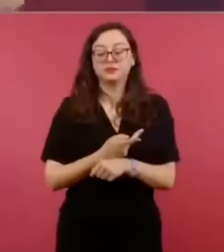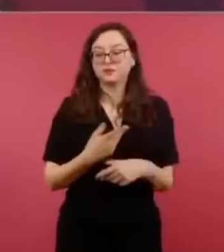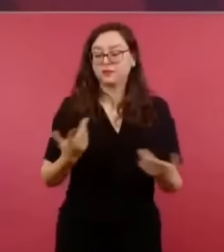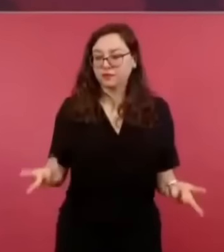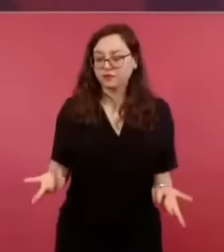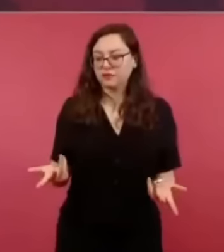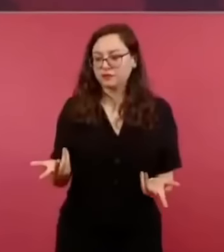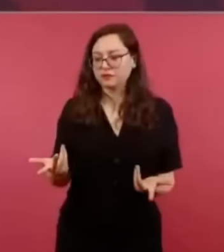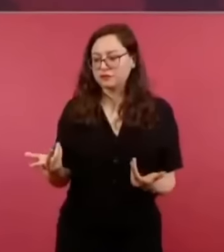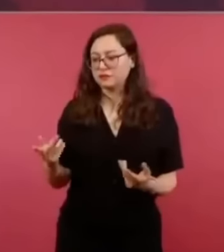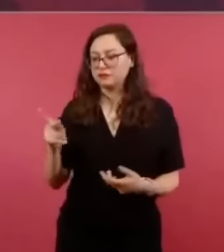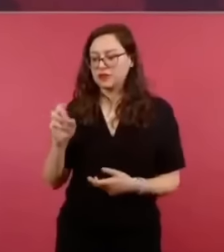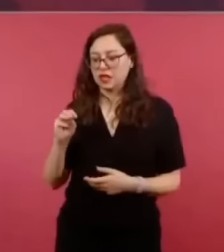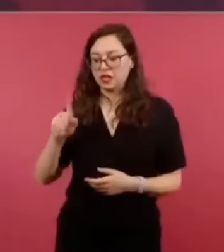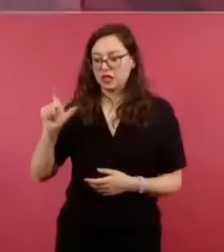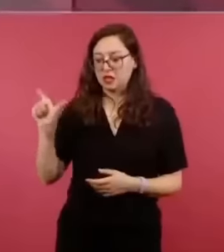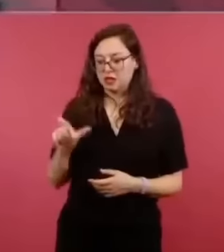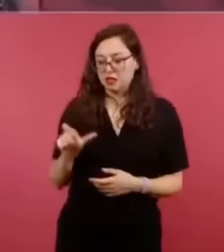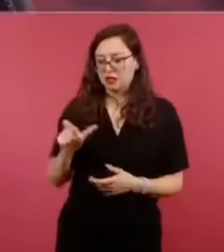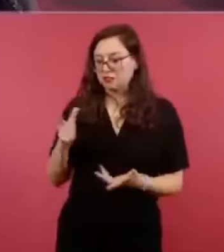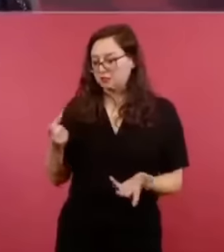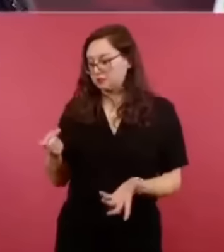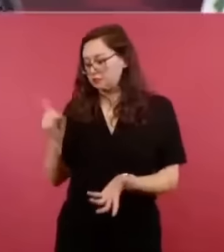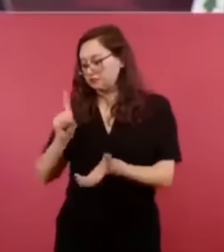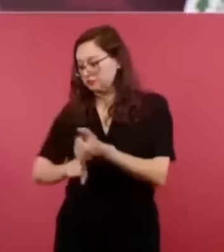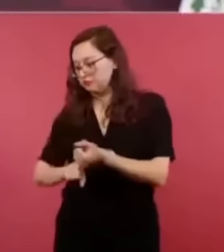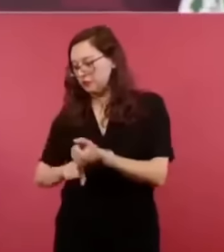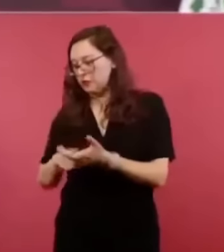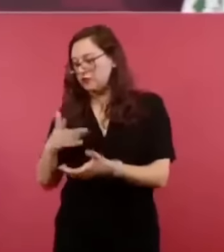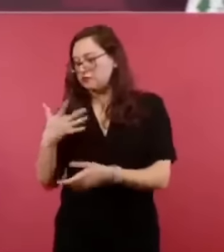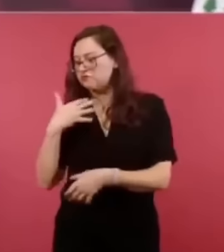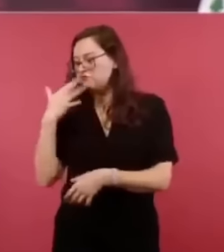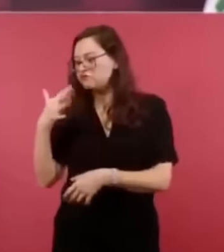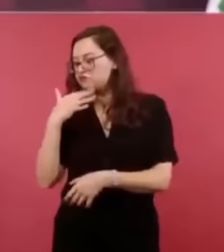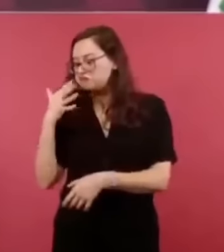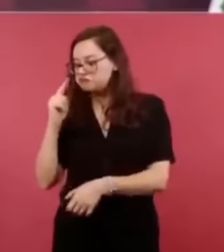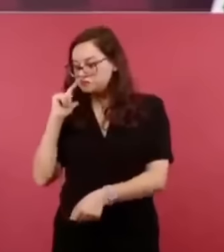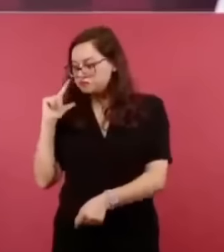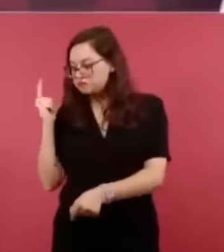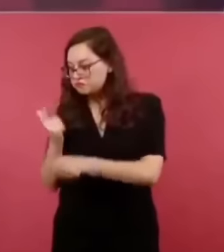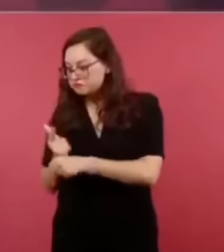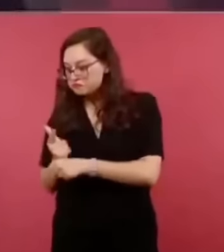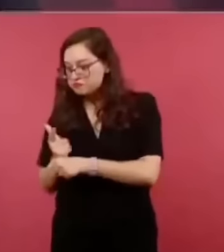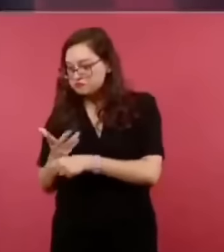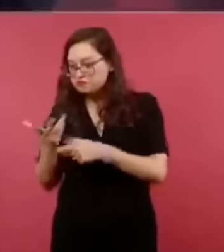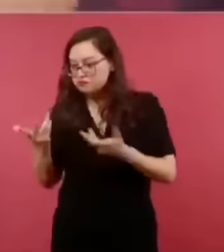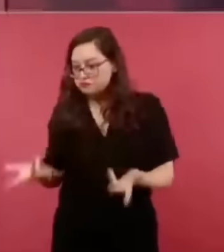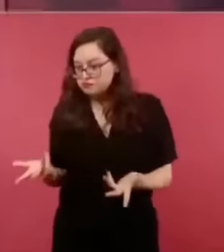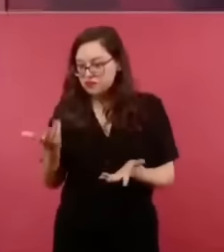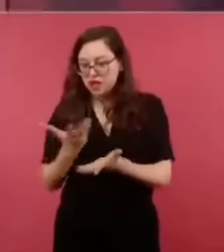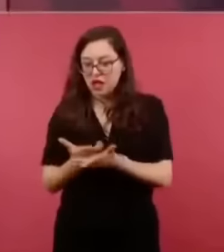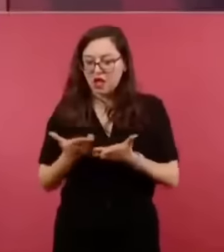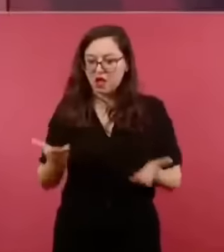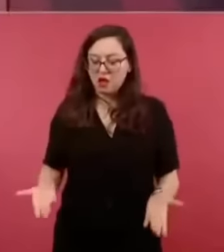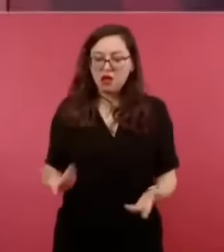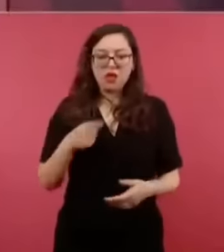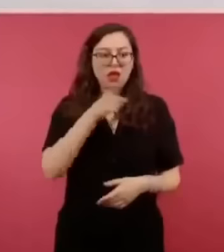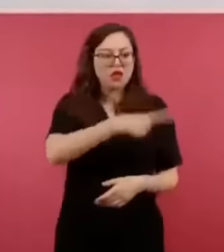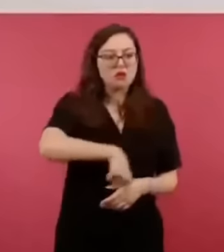institutos para combatir la corrupción. La es el mundo al revés,